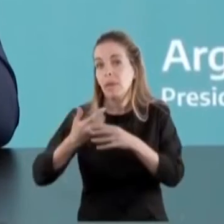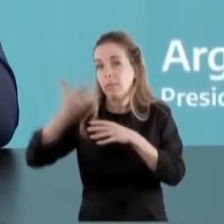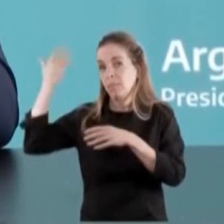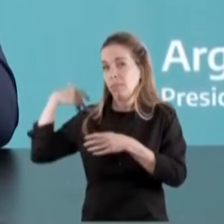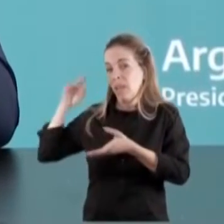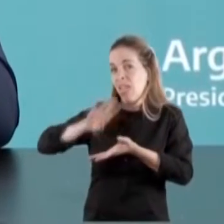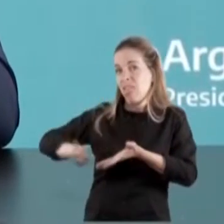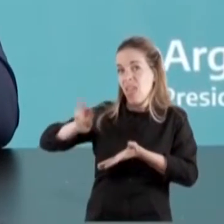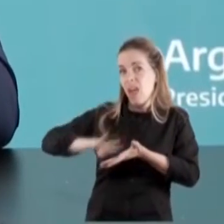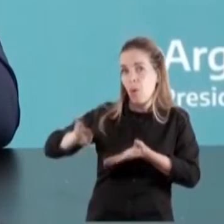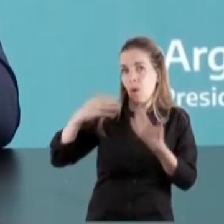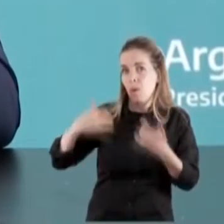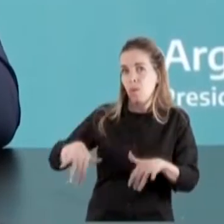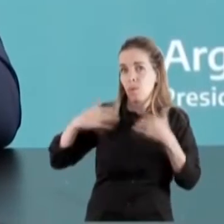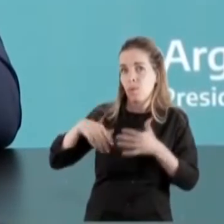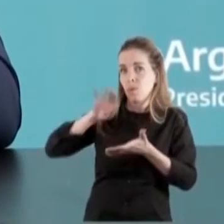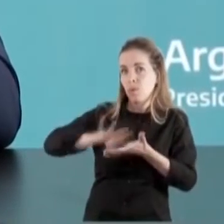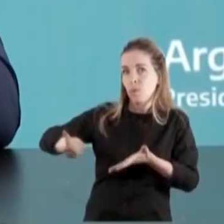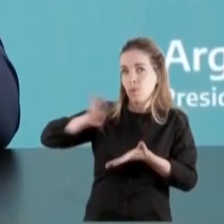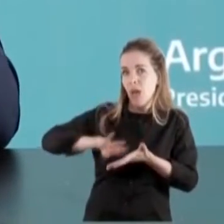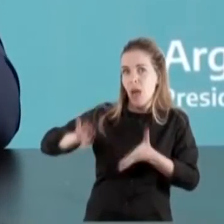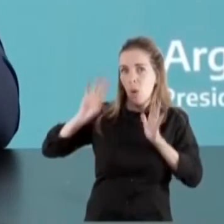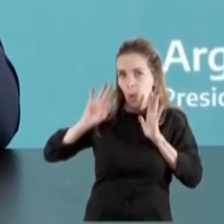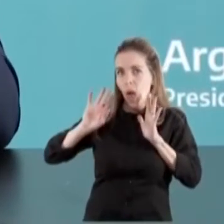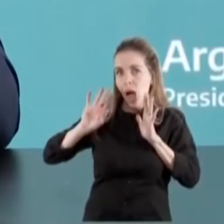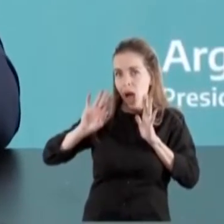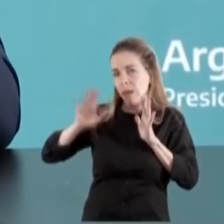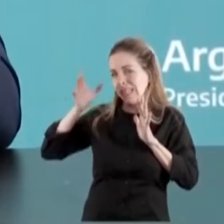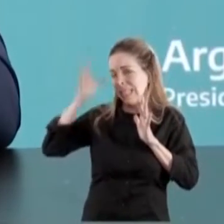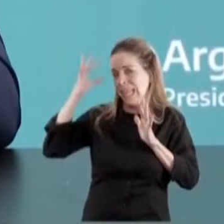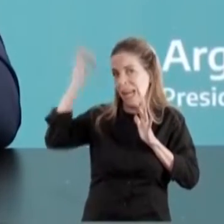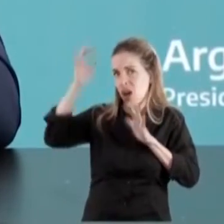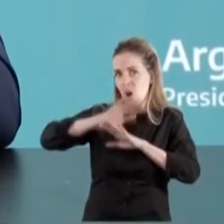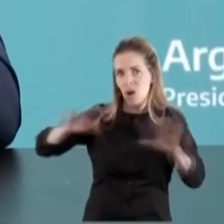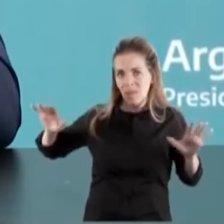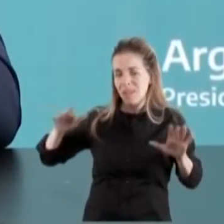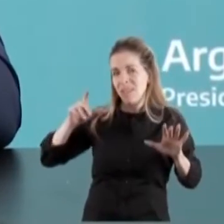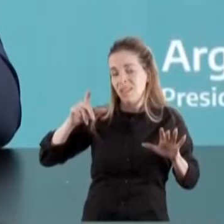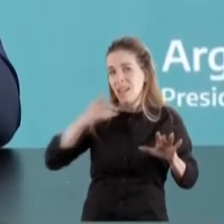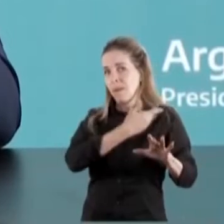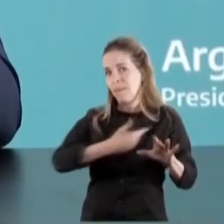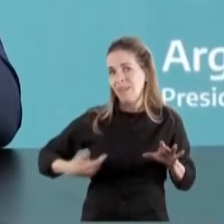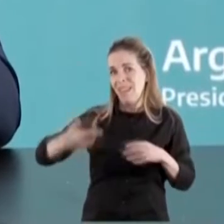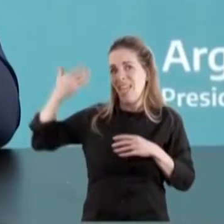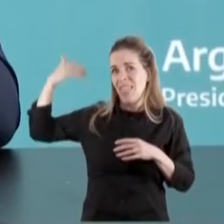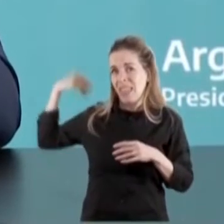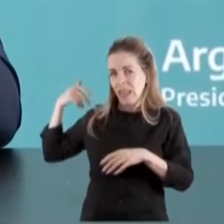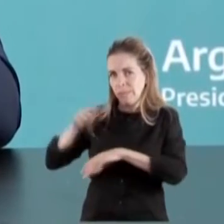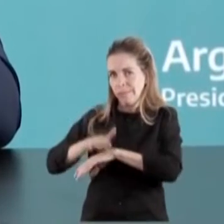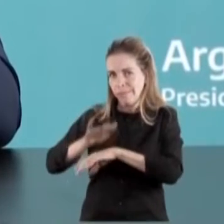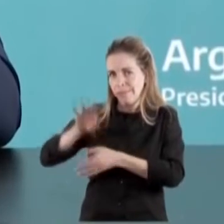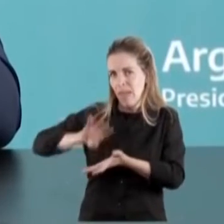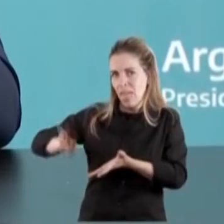irresponsable, digamos, en la gestión anterior. Primero se